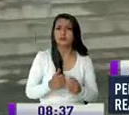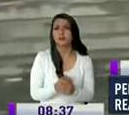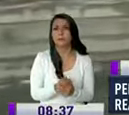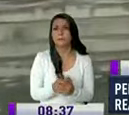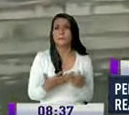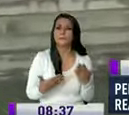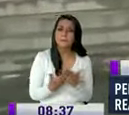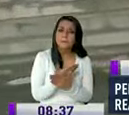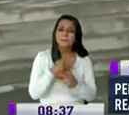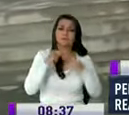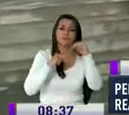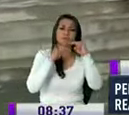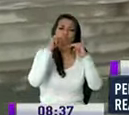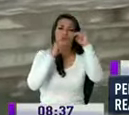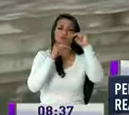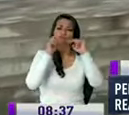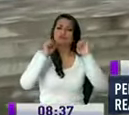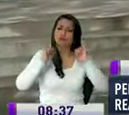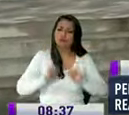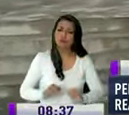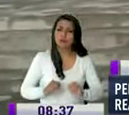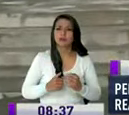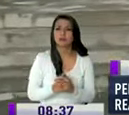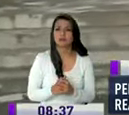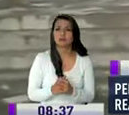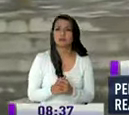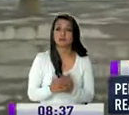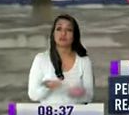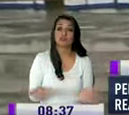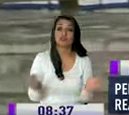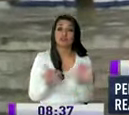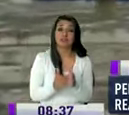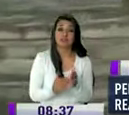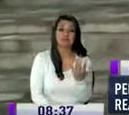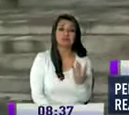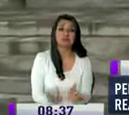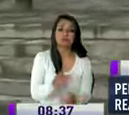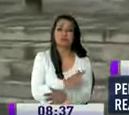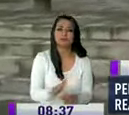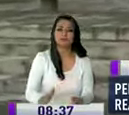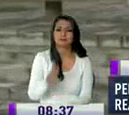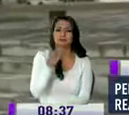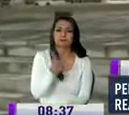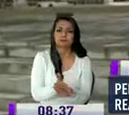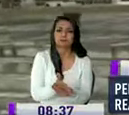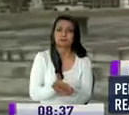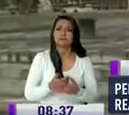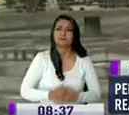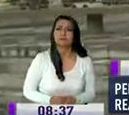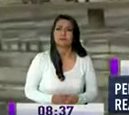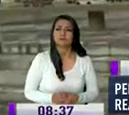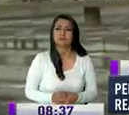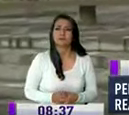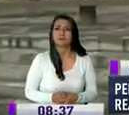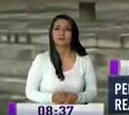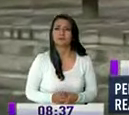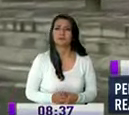nueva infraestructura para que no no vuelva a suceder este tipo de eventos tiene varios varias